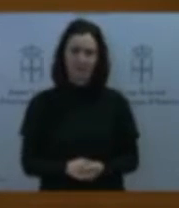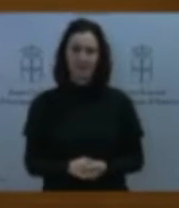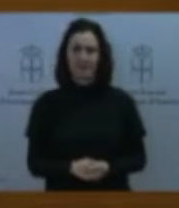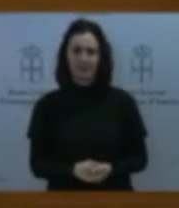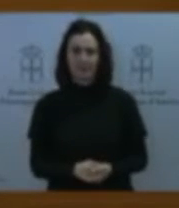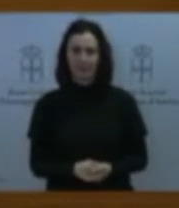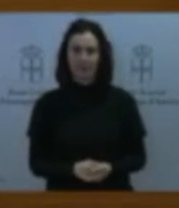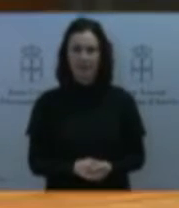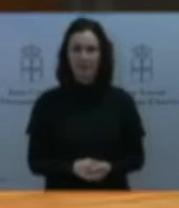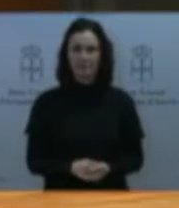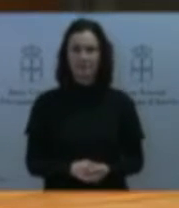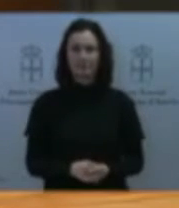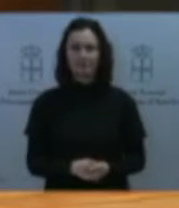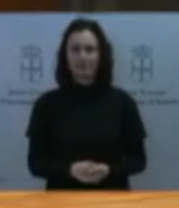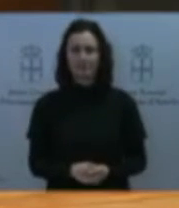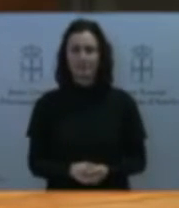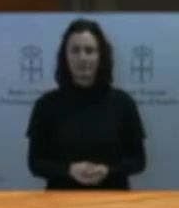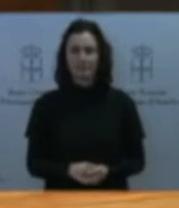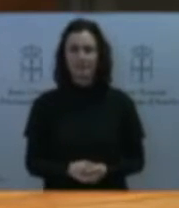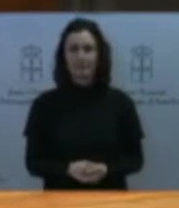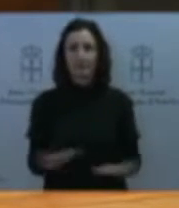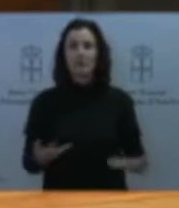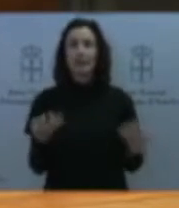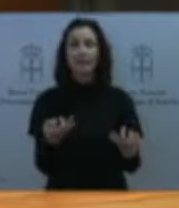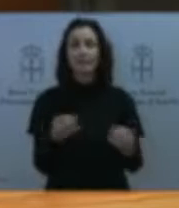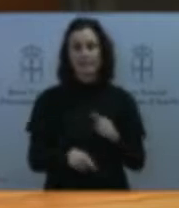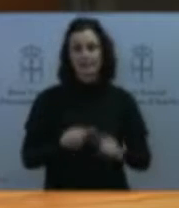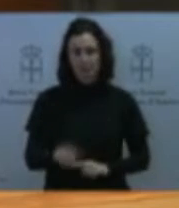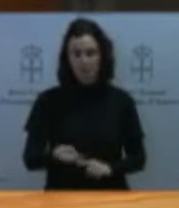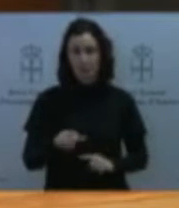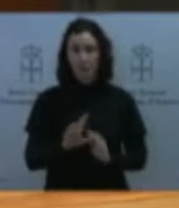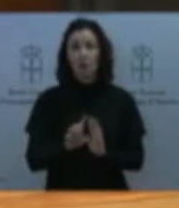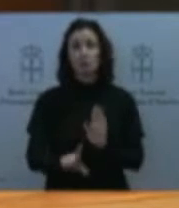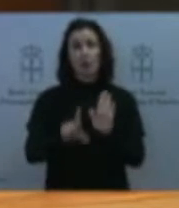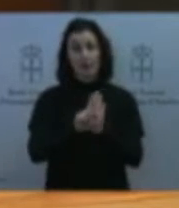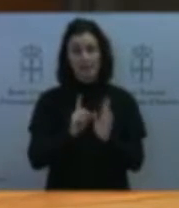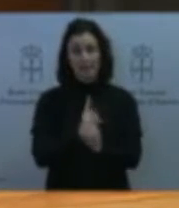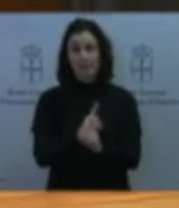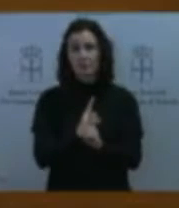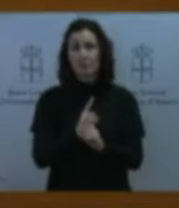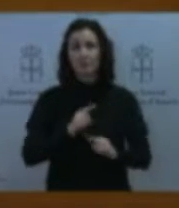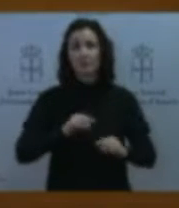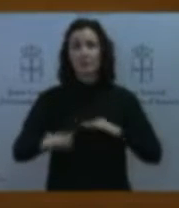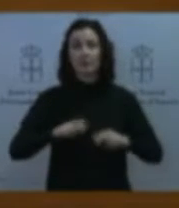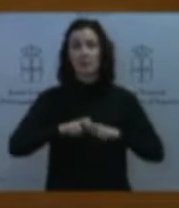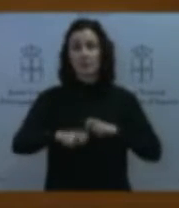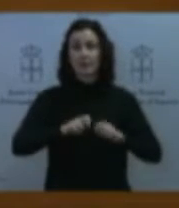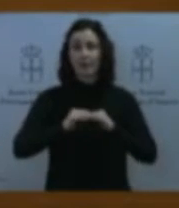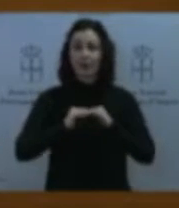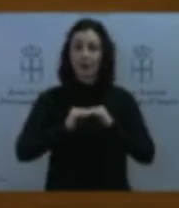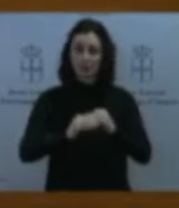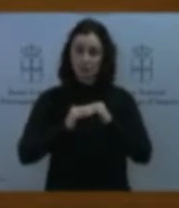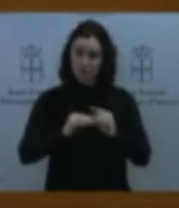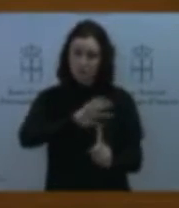Lo que sucede después es que la Ley de Transportes y Movilidad Sostenible se aprueba y se aprueba sin ninguna transitoriedad para los planes